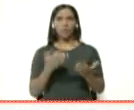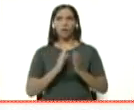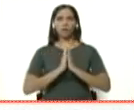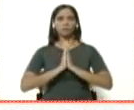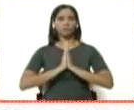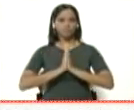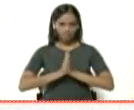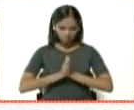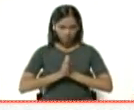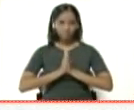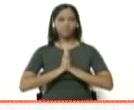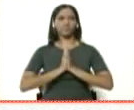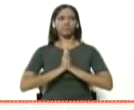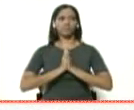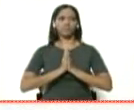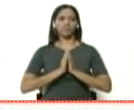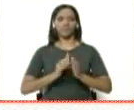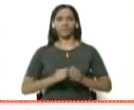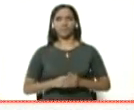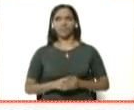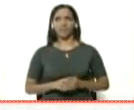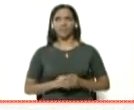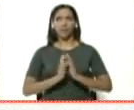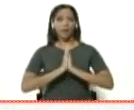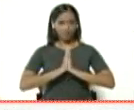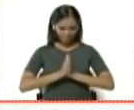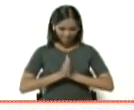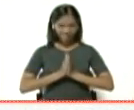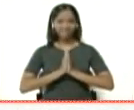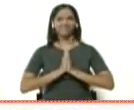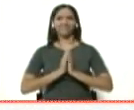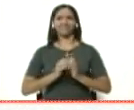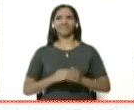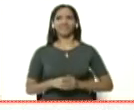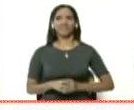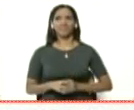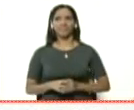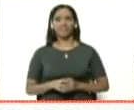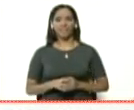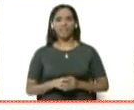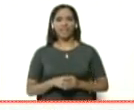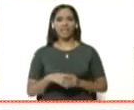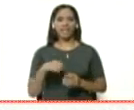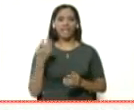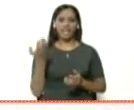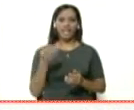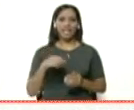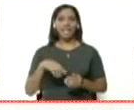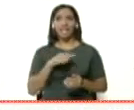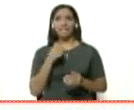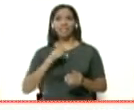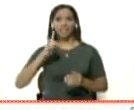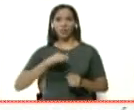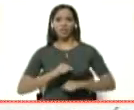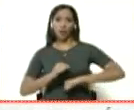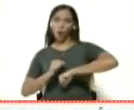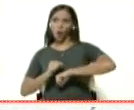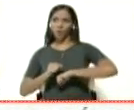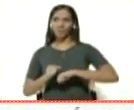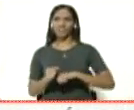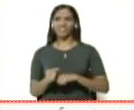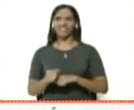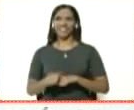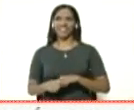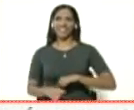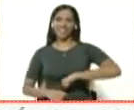pequeña reverencia con las manos juntas. Ese es el tailandés. Y factor de codo. Oye, pues hacemos el